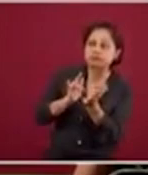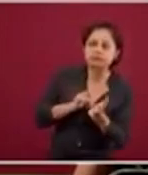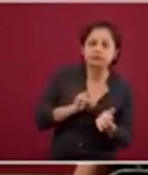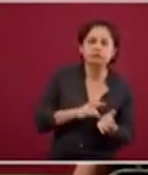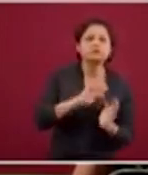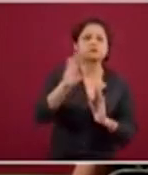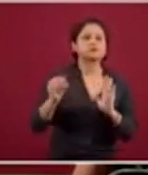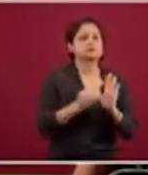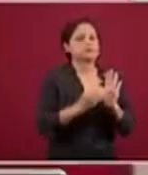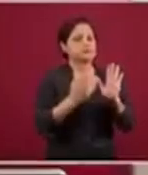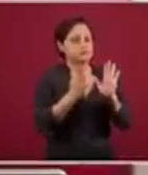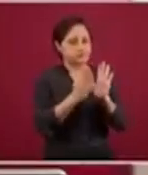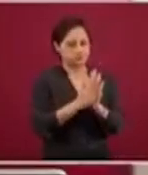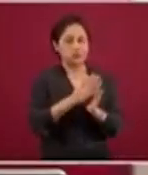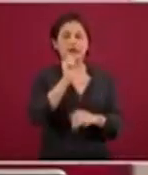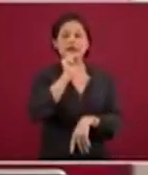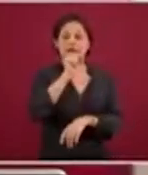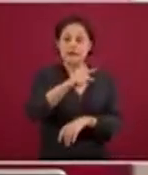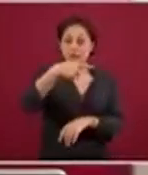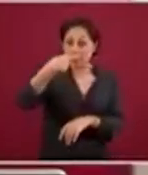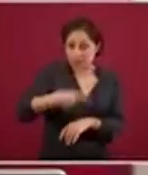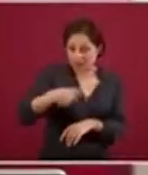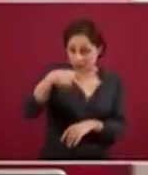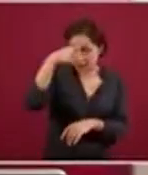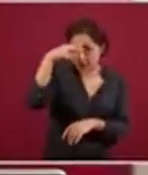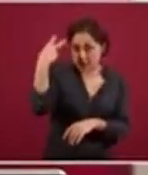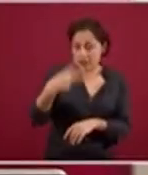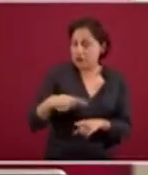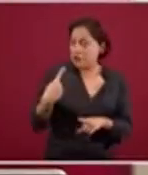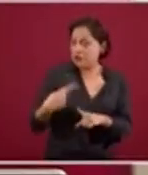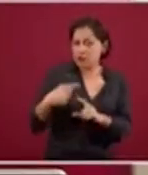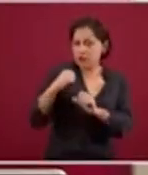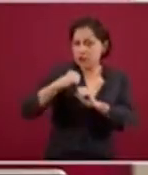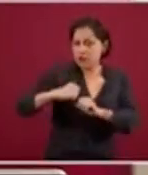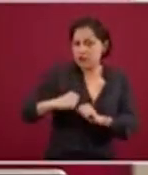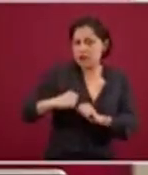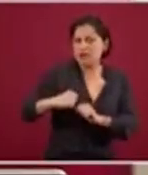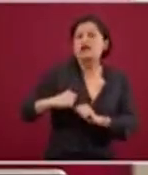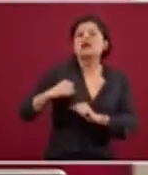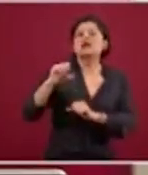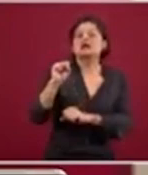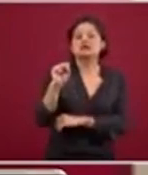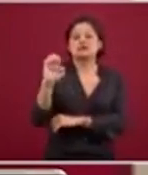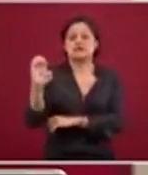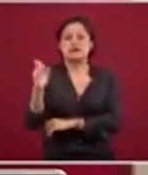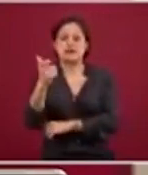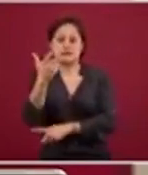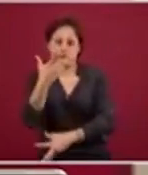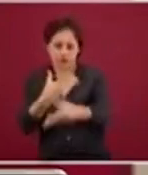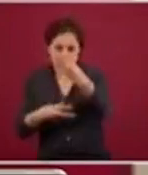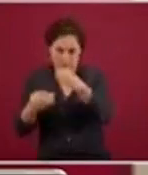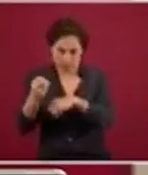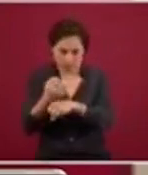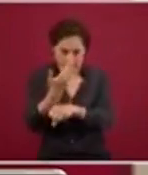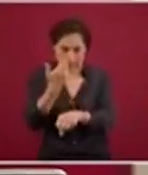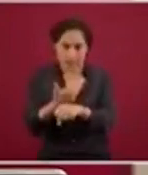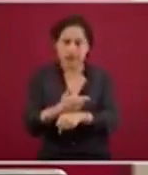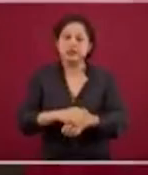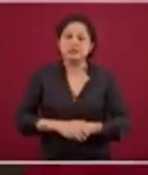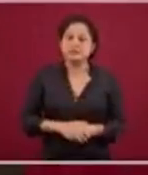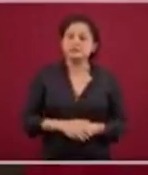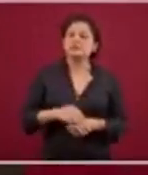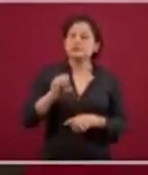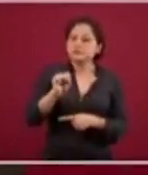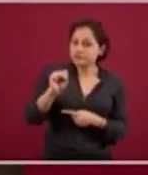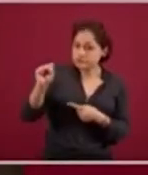desarrollado en México, en particular la Secretaría de Economía, y se hizo un cuidadoso análisis conjunto entre la Secretaría